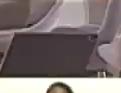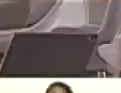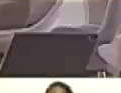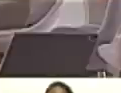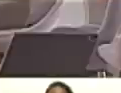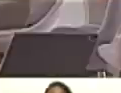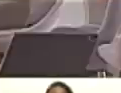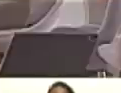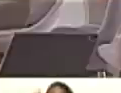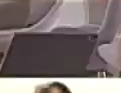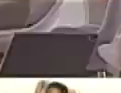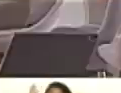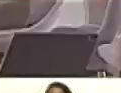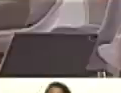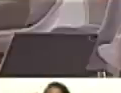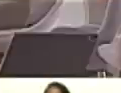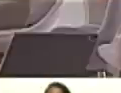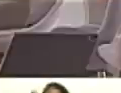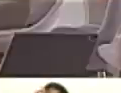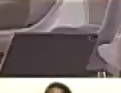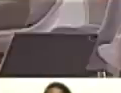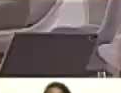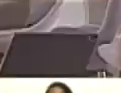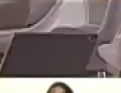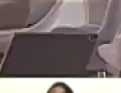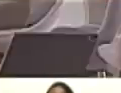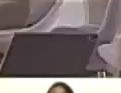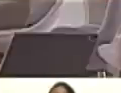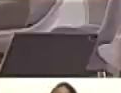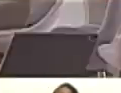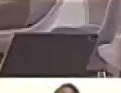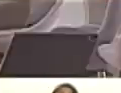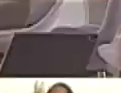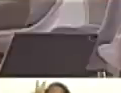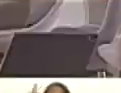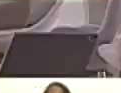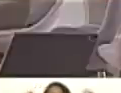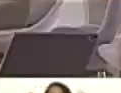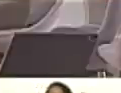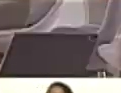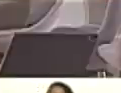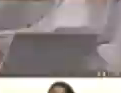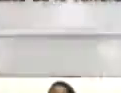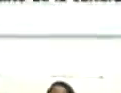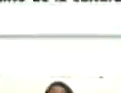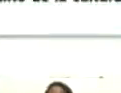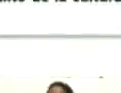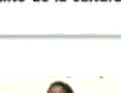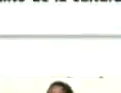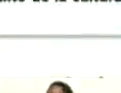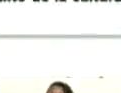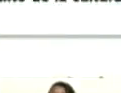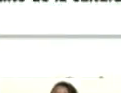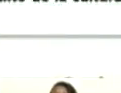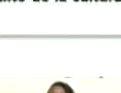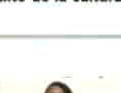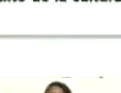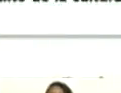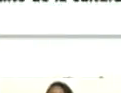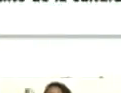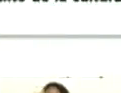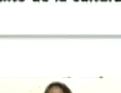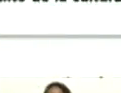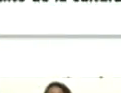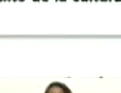social a nuestro pueblo. En tercer lugar, ampliar la presencia del poder popular en todas las